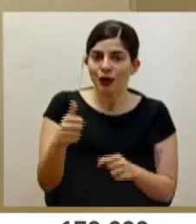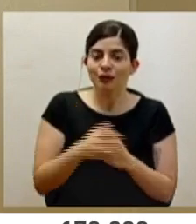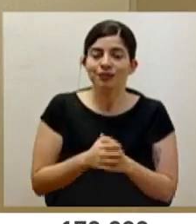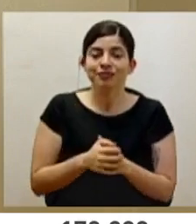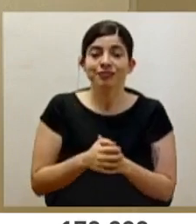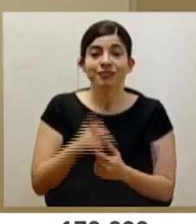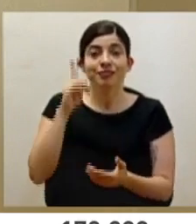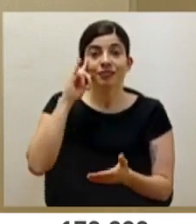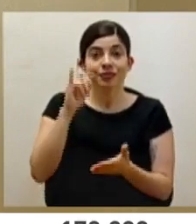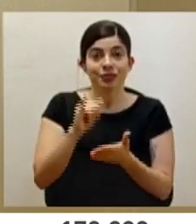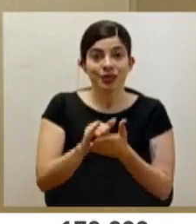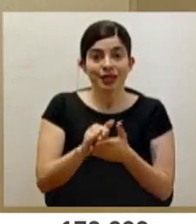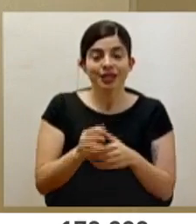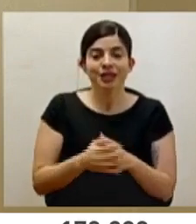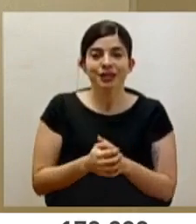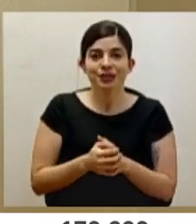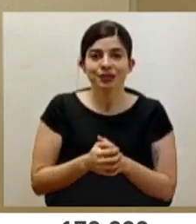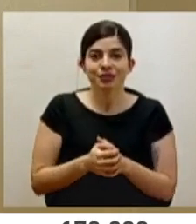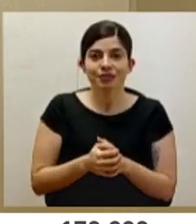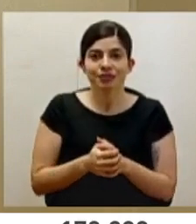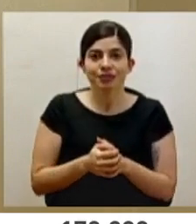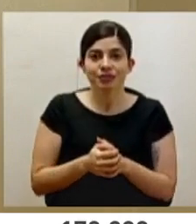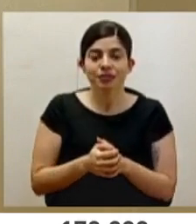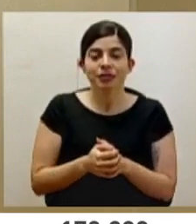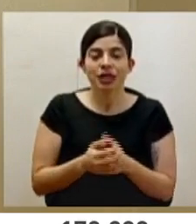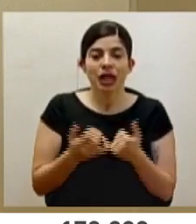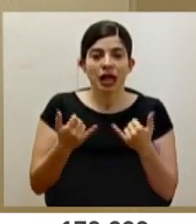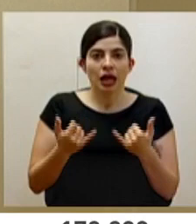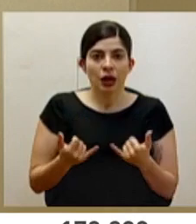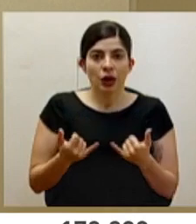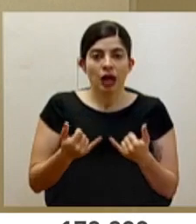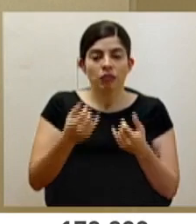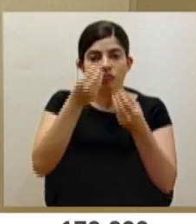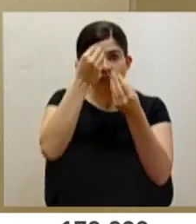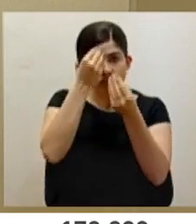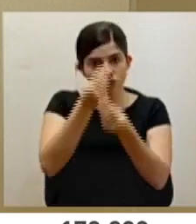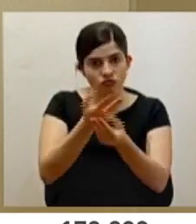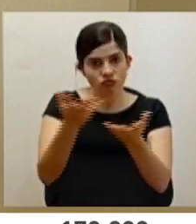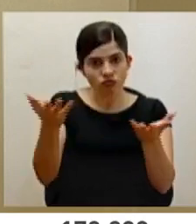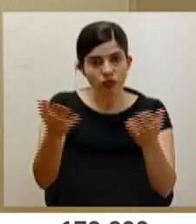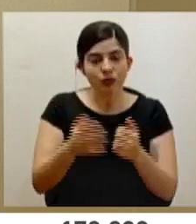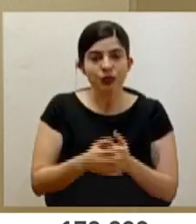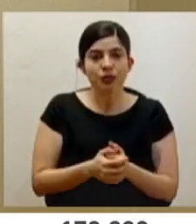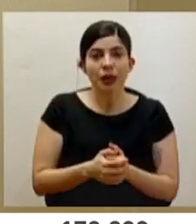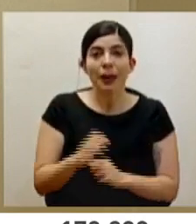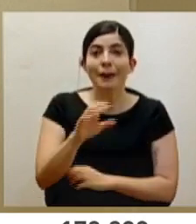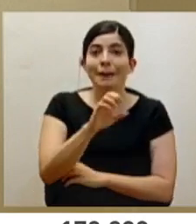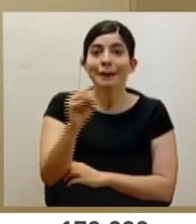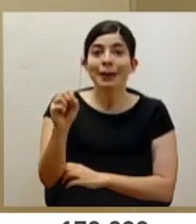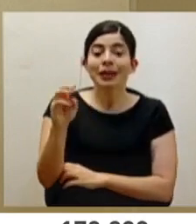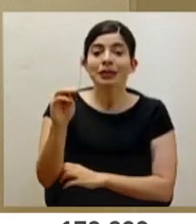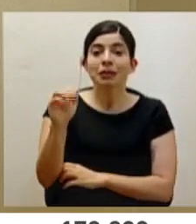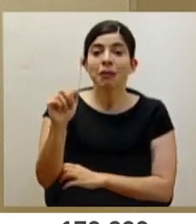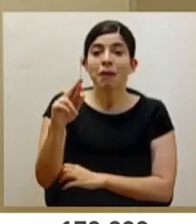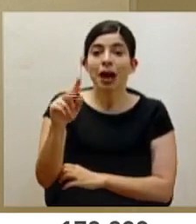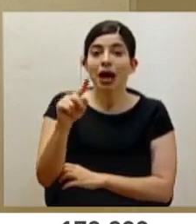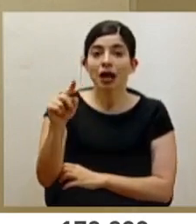medida, se está anunciando para el mes de marzo